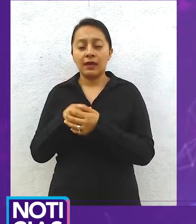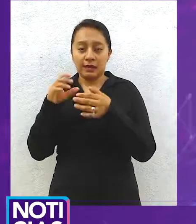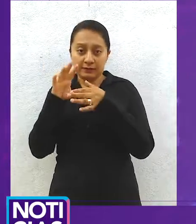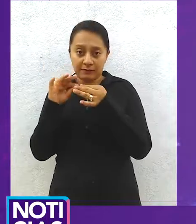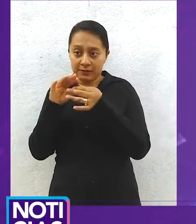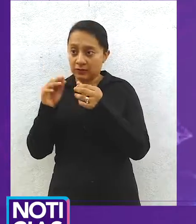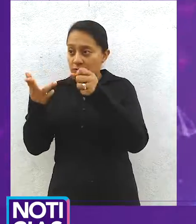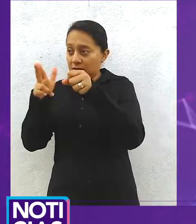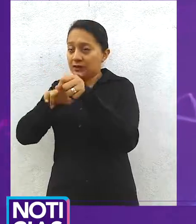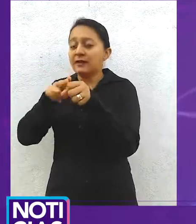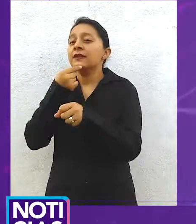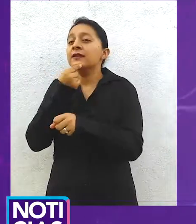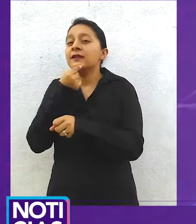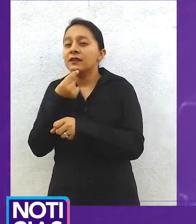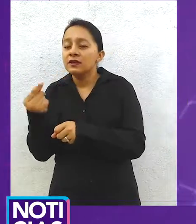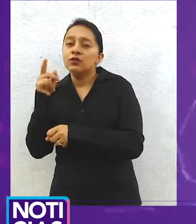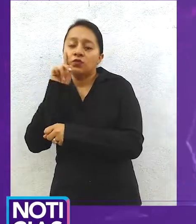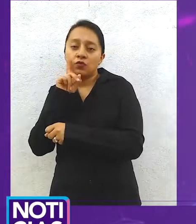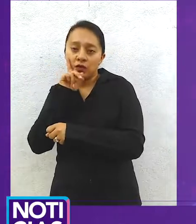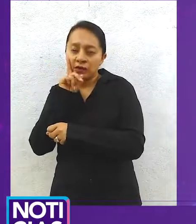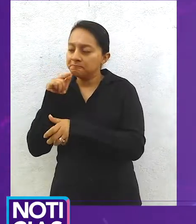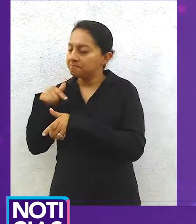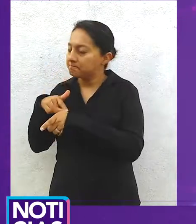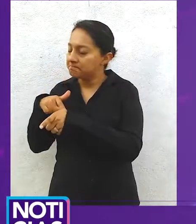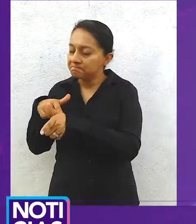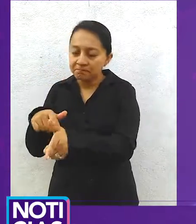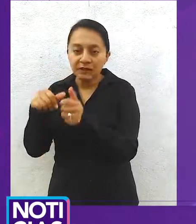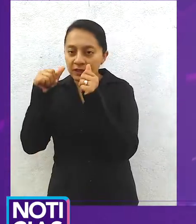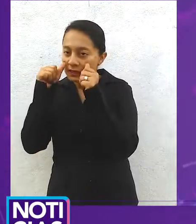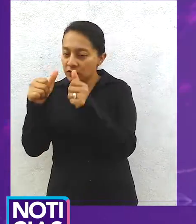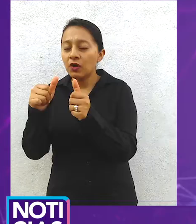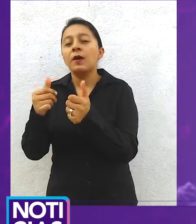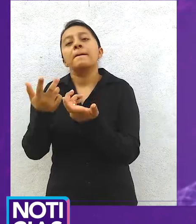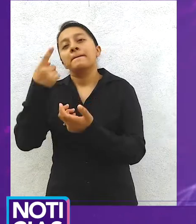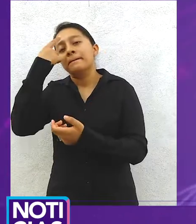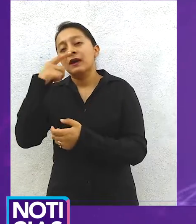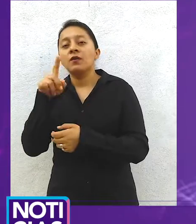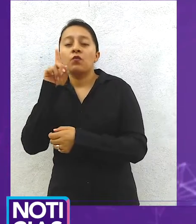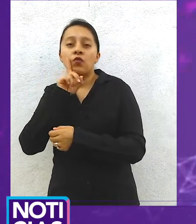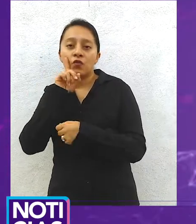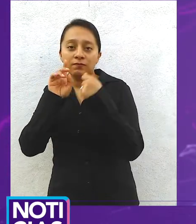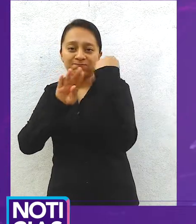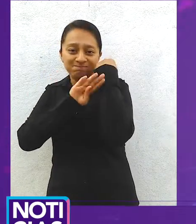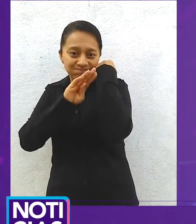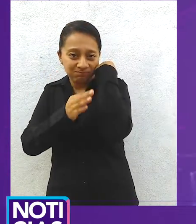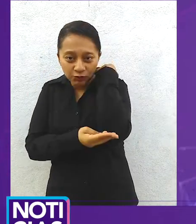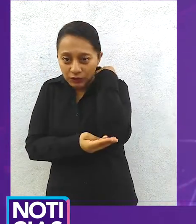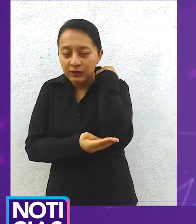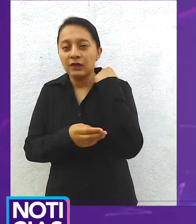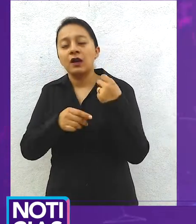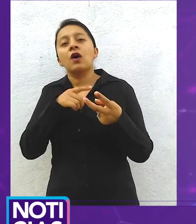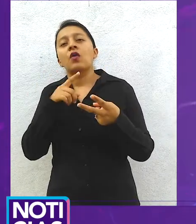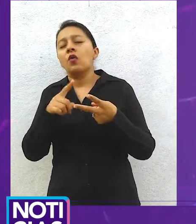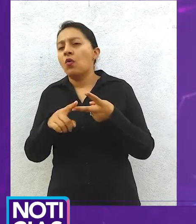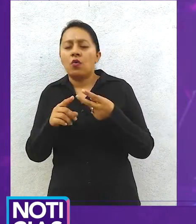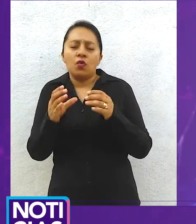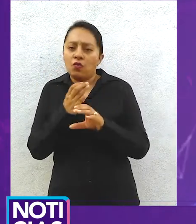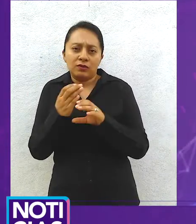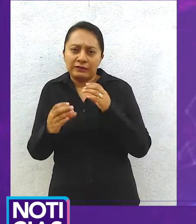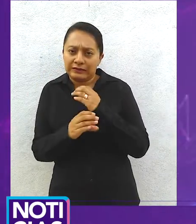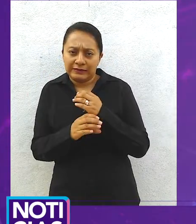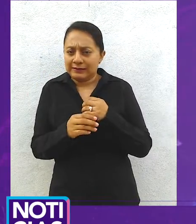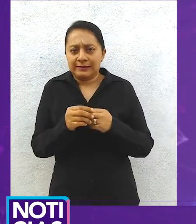mujeres con evento ginecológico a niñas y niños menores de 16 años y de igual manera el servicio de quimioterapia